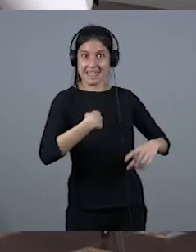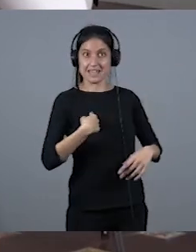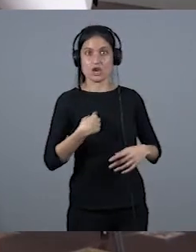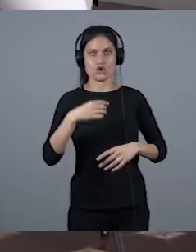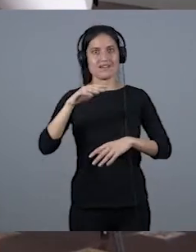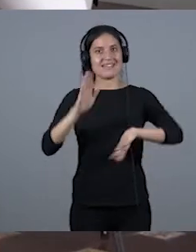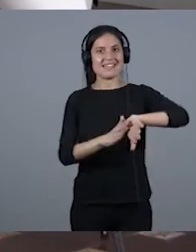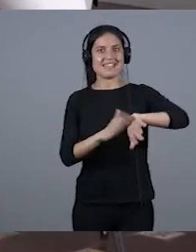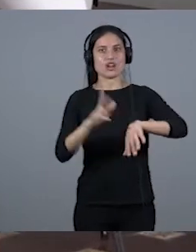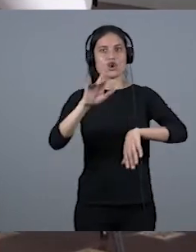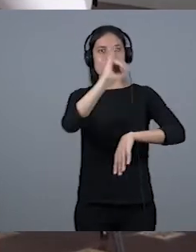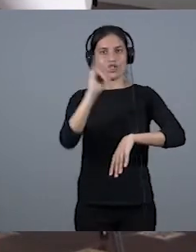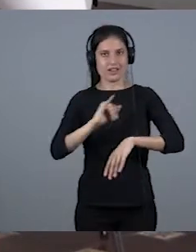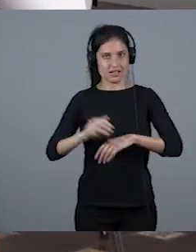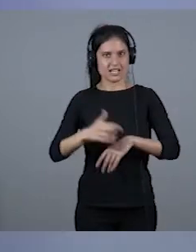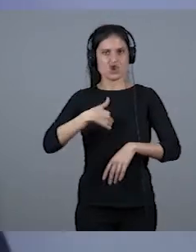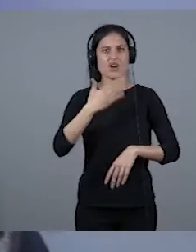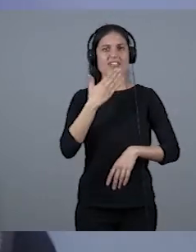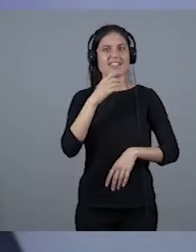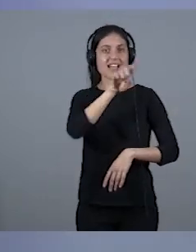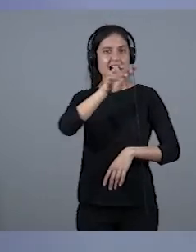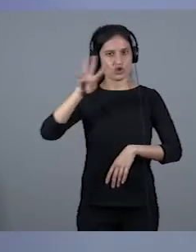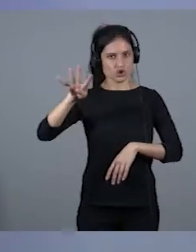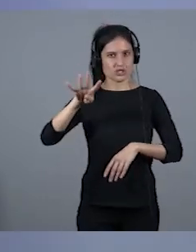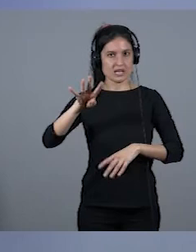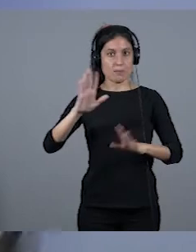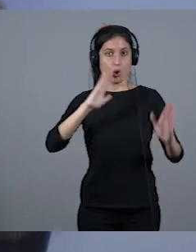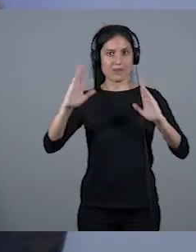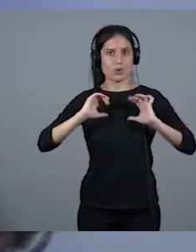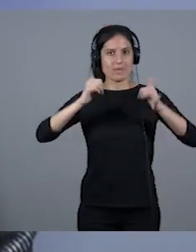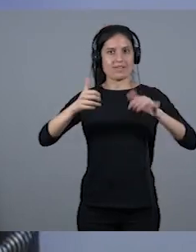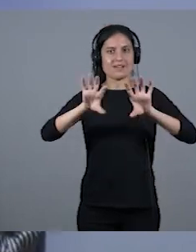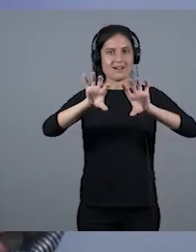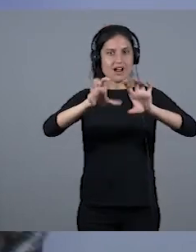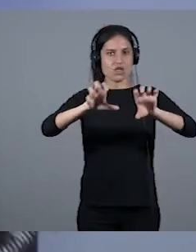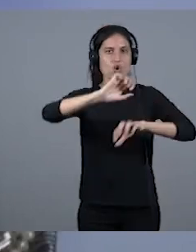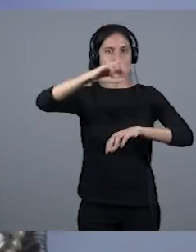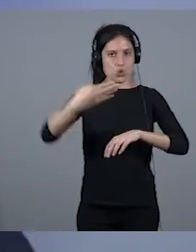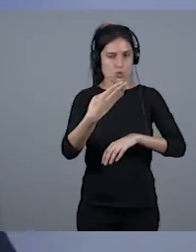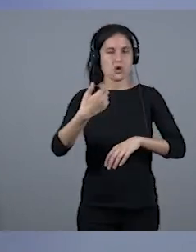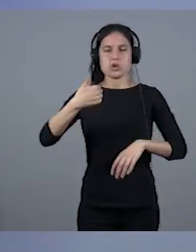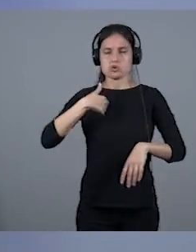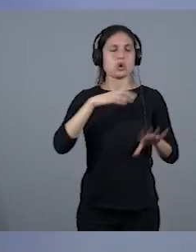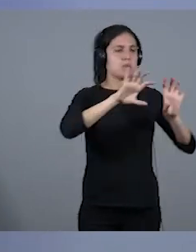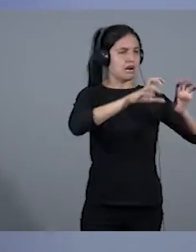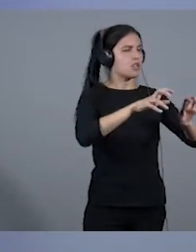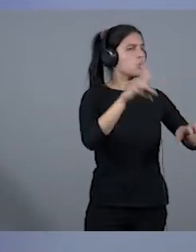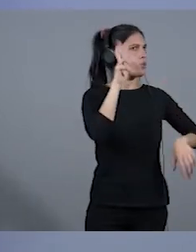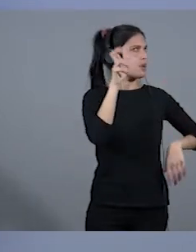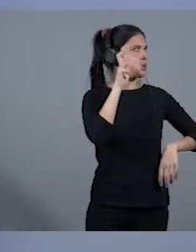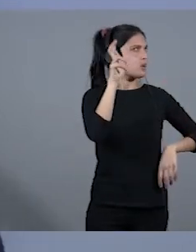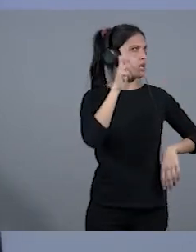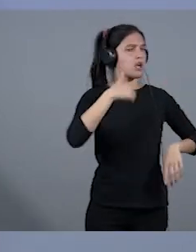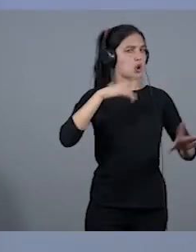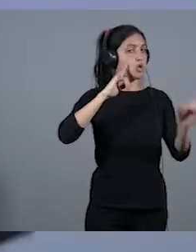cuando llegué a Radio Club y por un tema del instituto, yo llamaba mucho a la radio, era muy oyente de radio y recuerdo que los